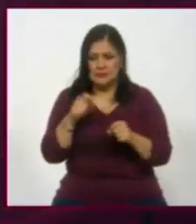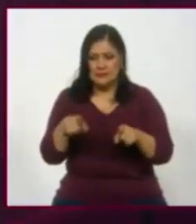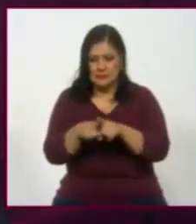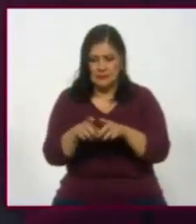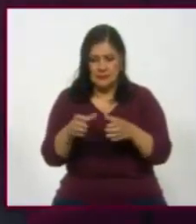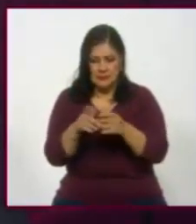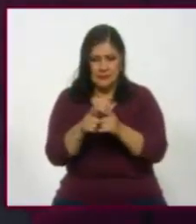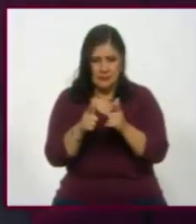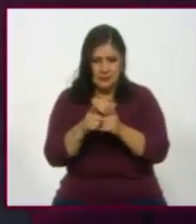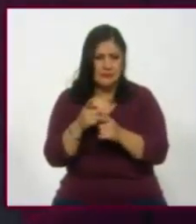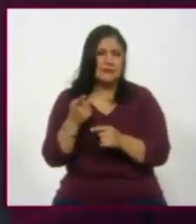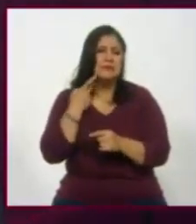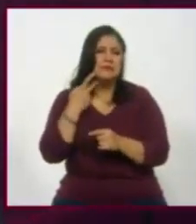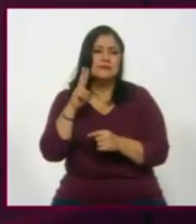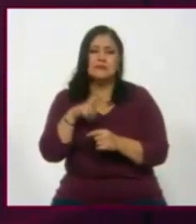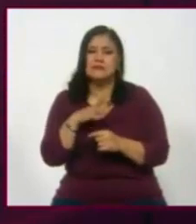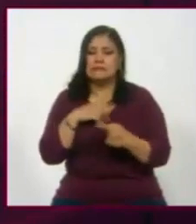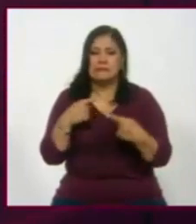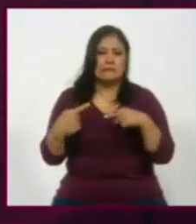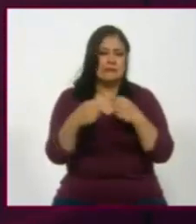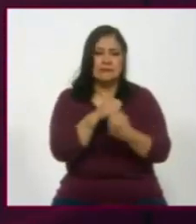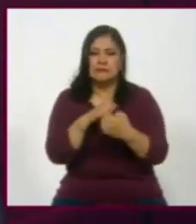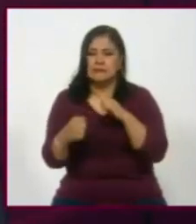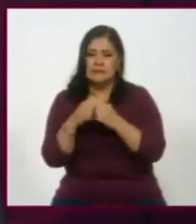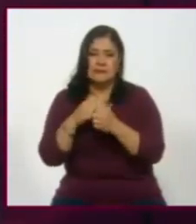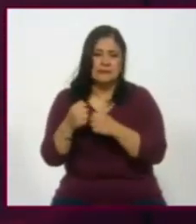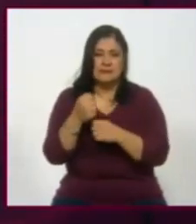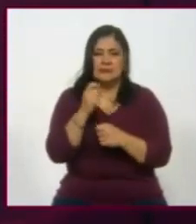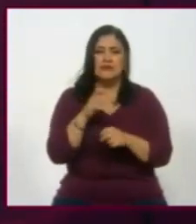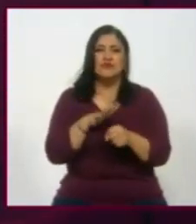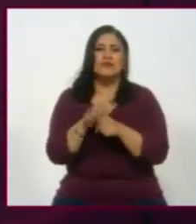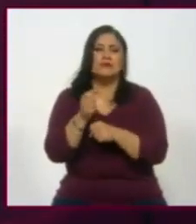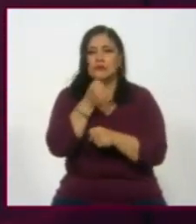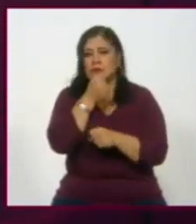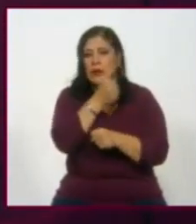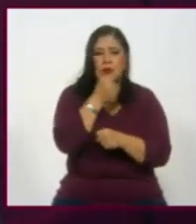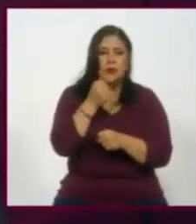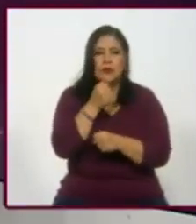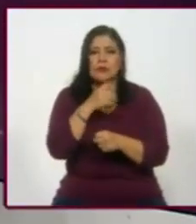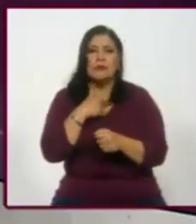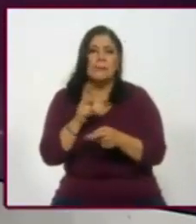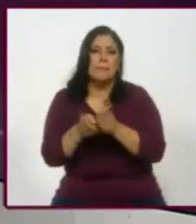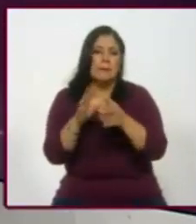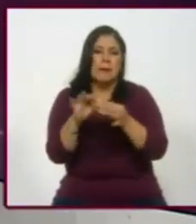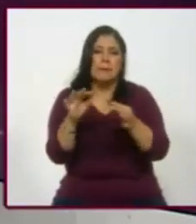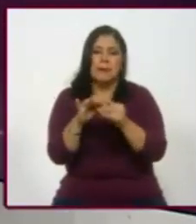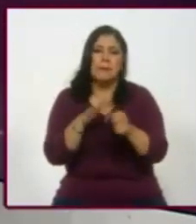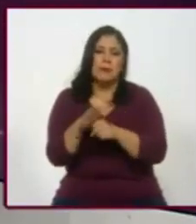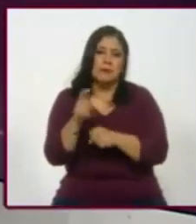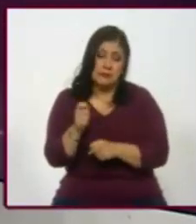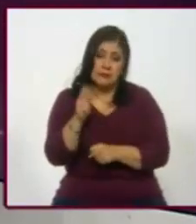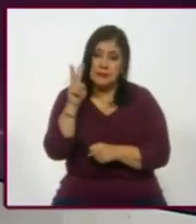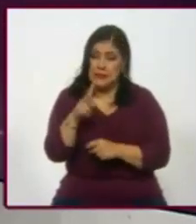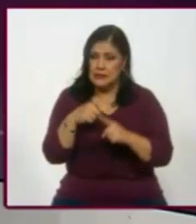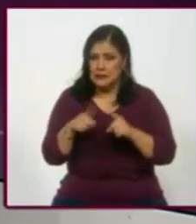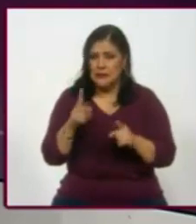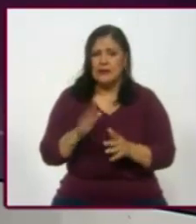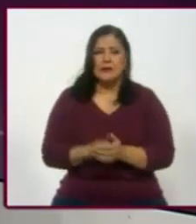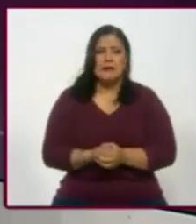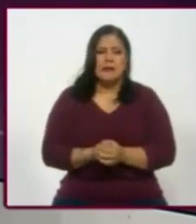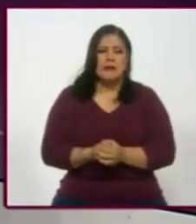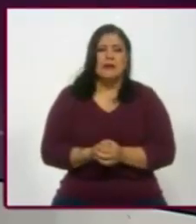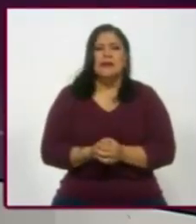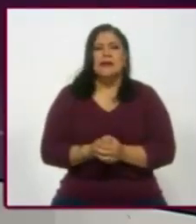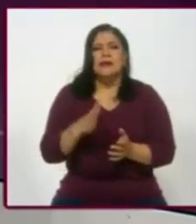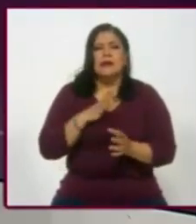la tribuna y el micrófono. Creo que eso, si lo pones, esa es la diferencia. Porque tomar tribuna ya, esto es un